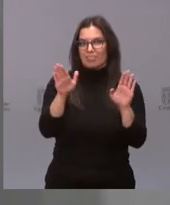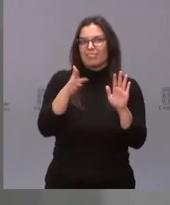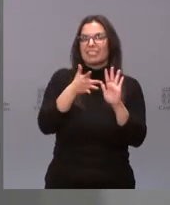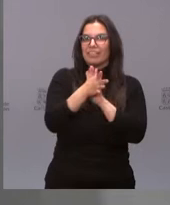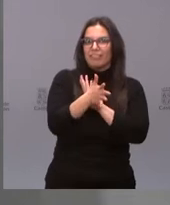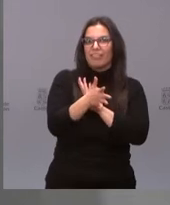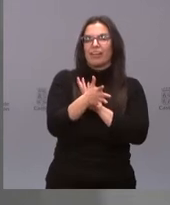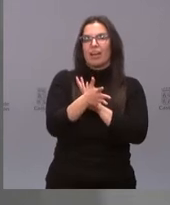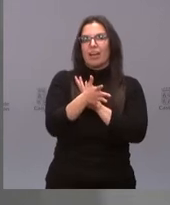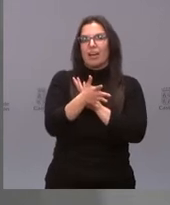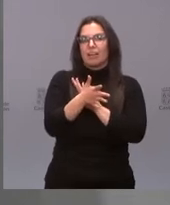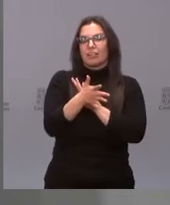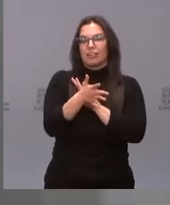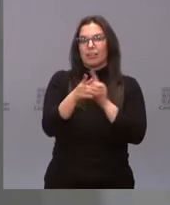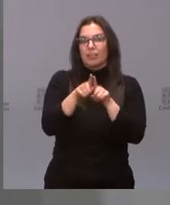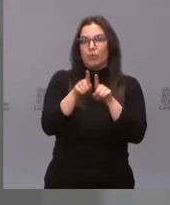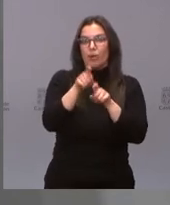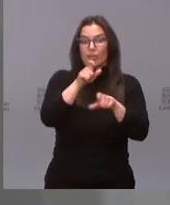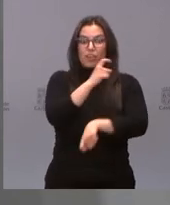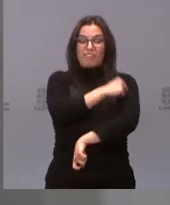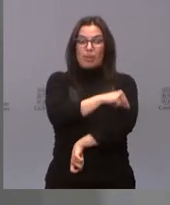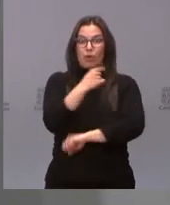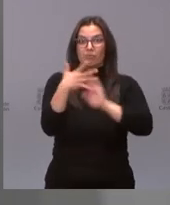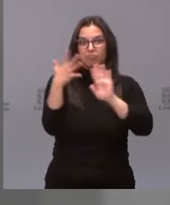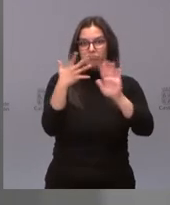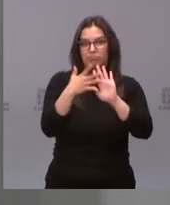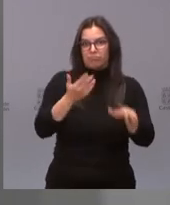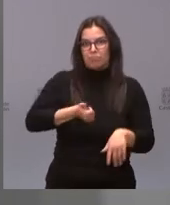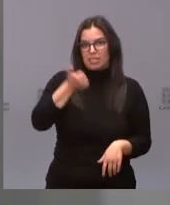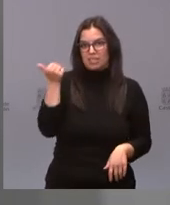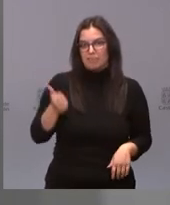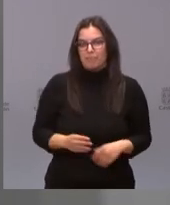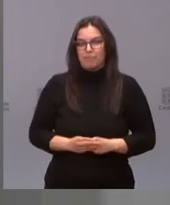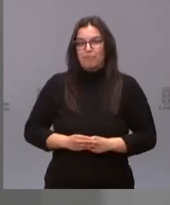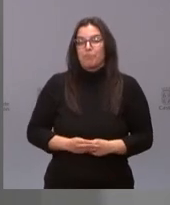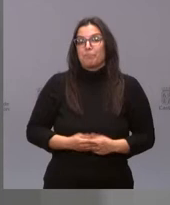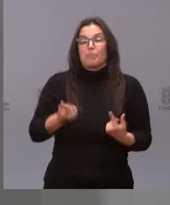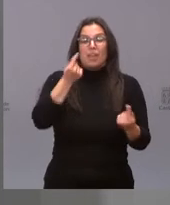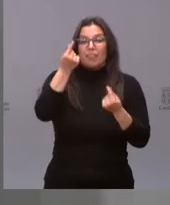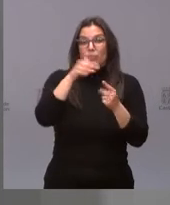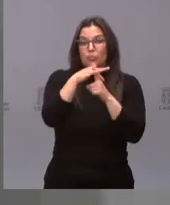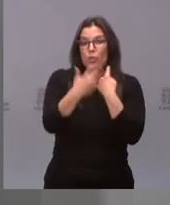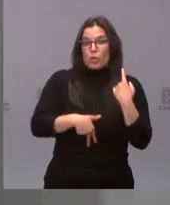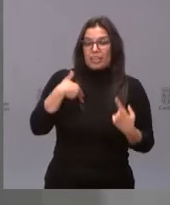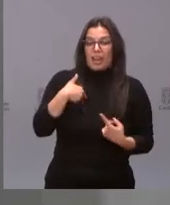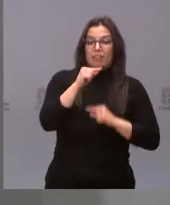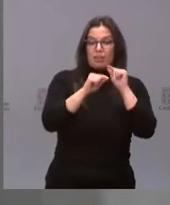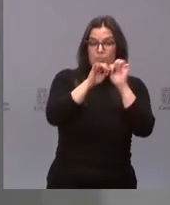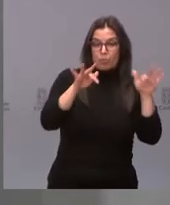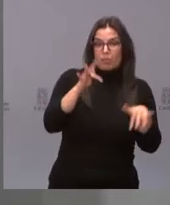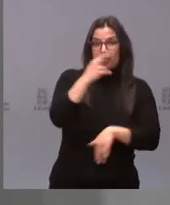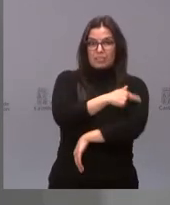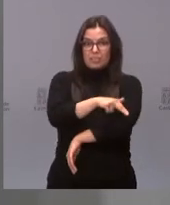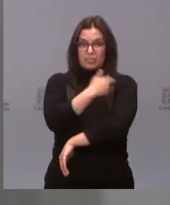ampliar la base de personas vacunadas. En base a todos los datos epidemiológicos y sanitarios previos y habiendo